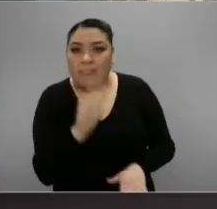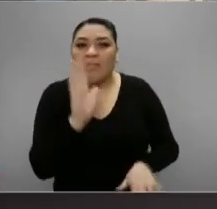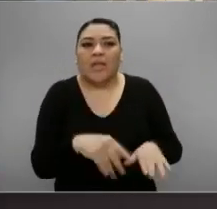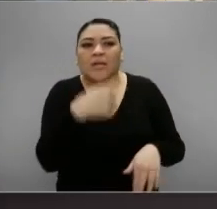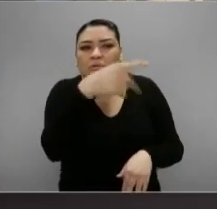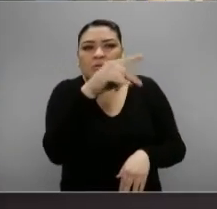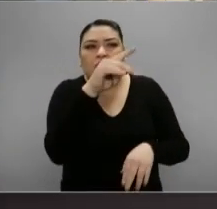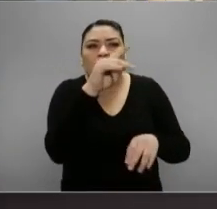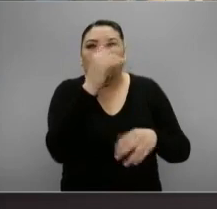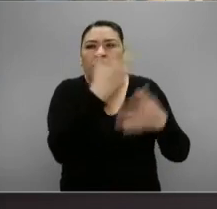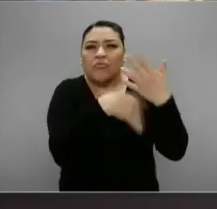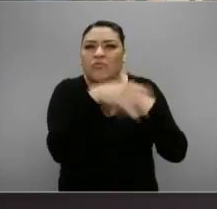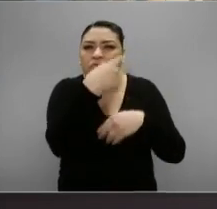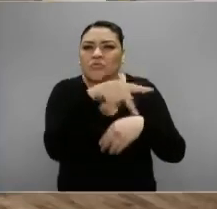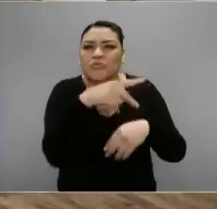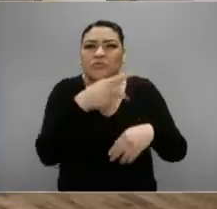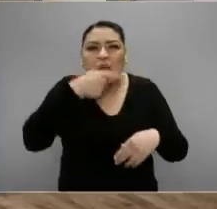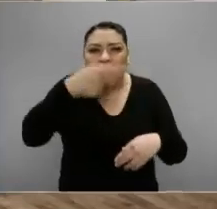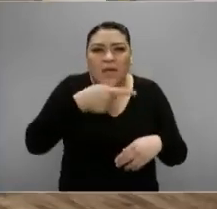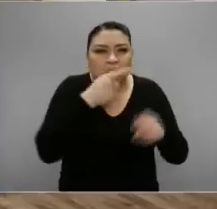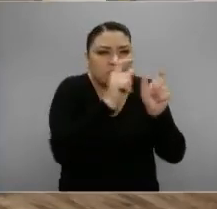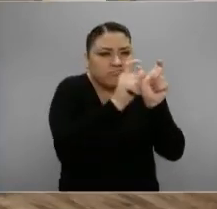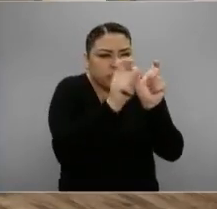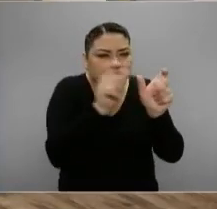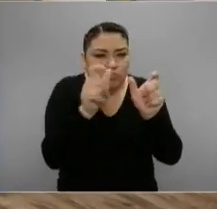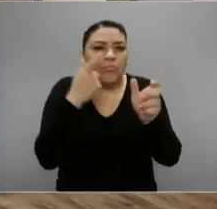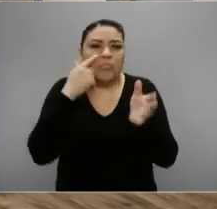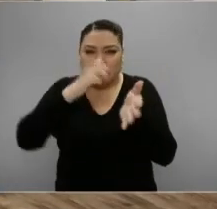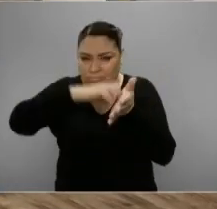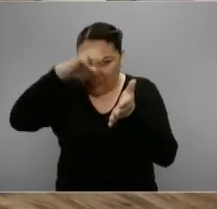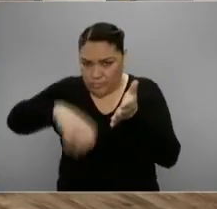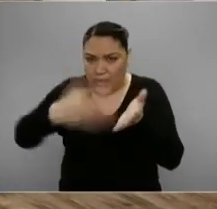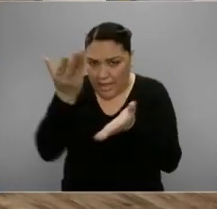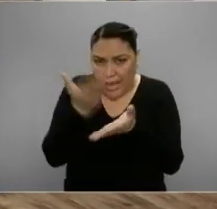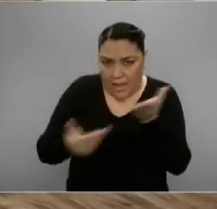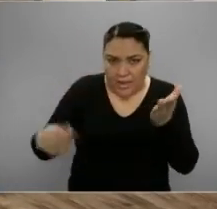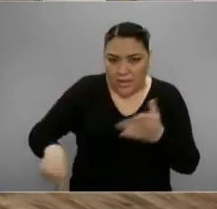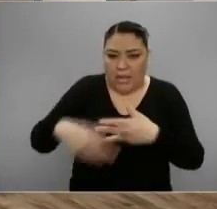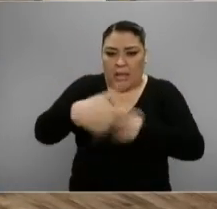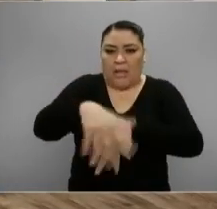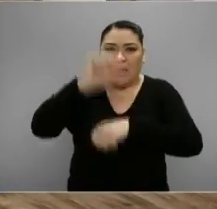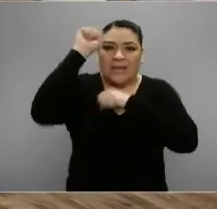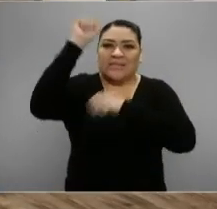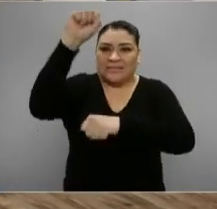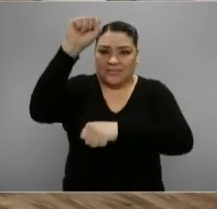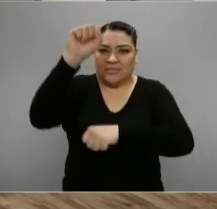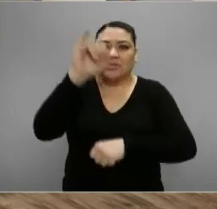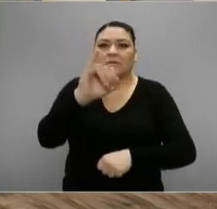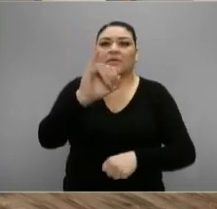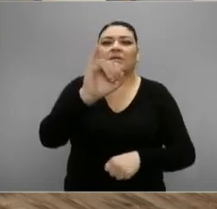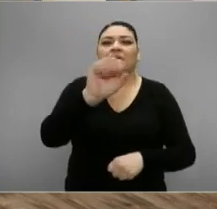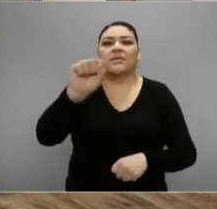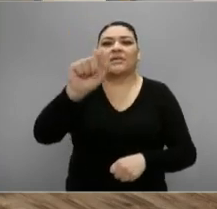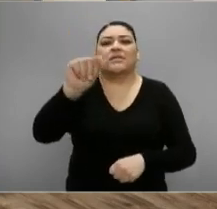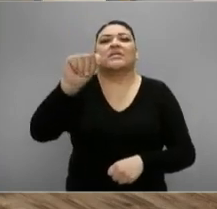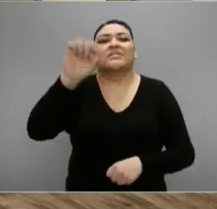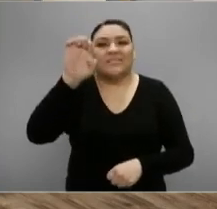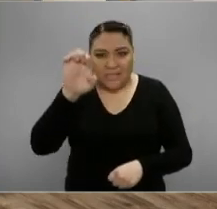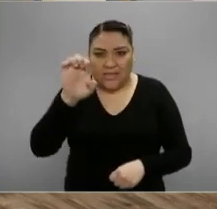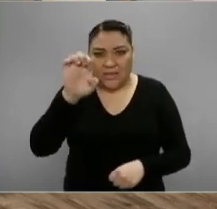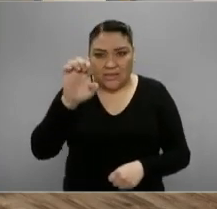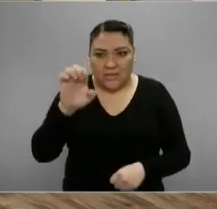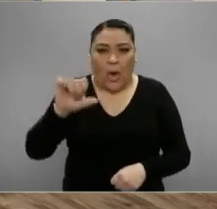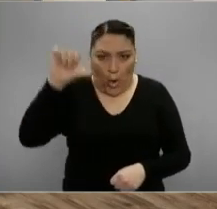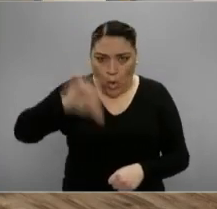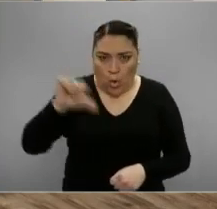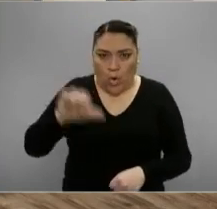expresiones o varias expresiones en todo el país. Hoy, por ejemplo, hubo una protesta en el Issste, una protesta